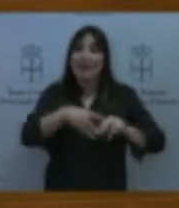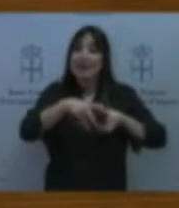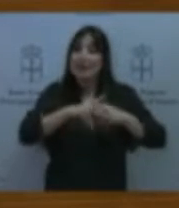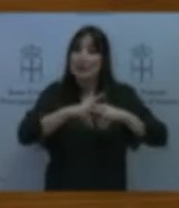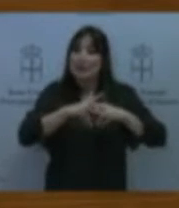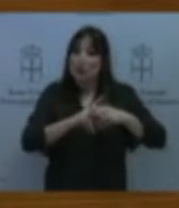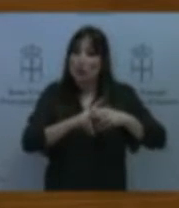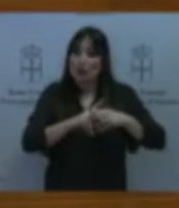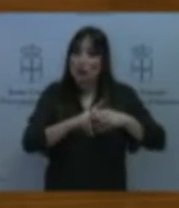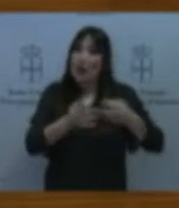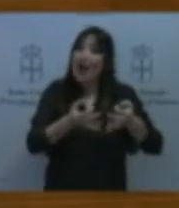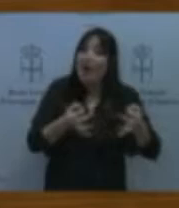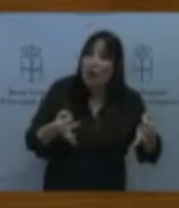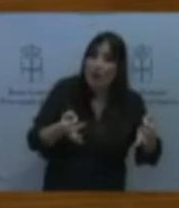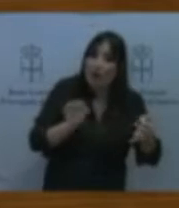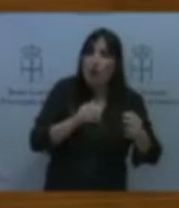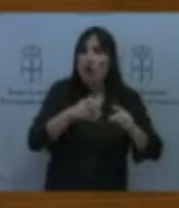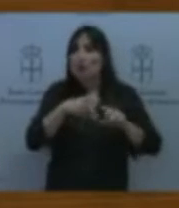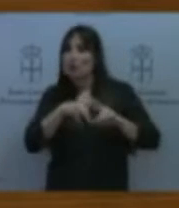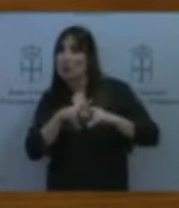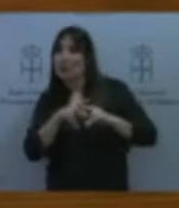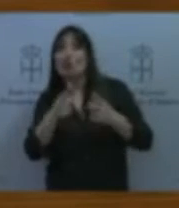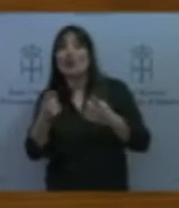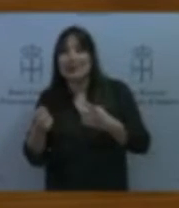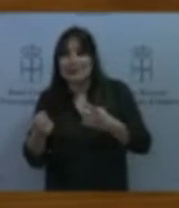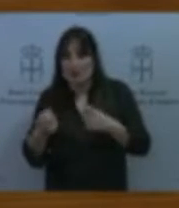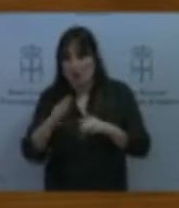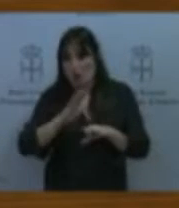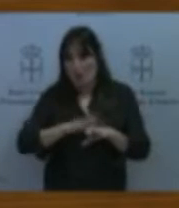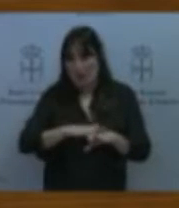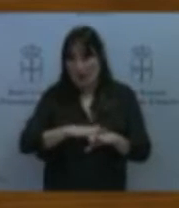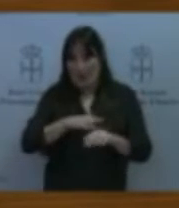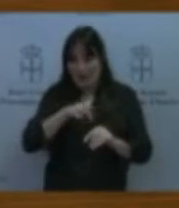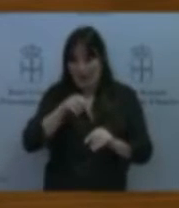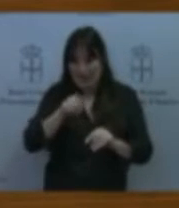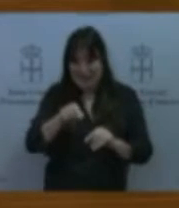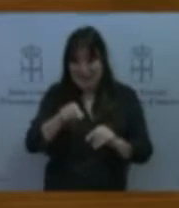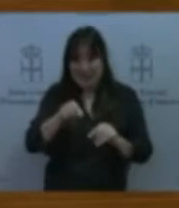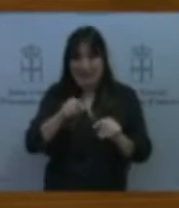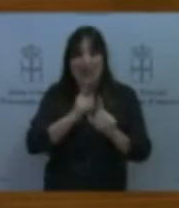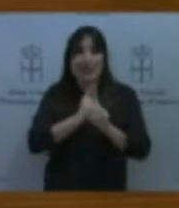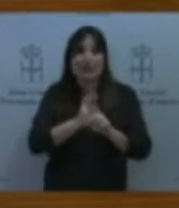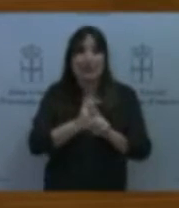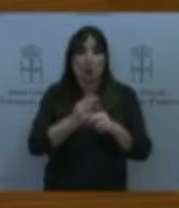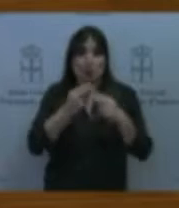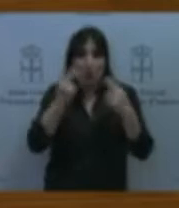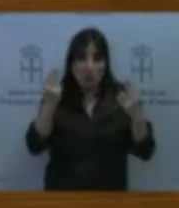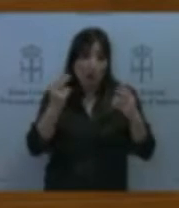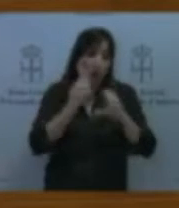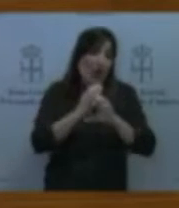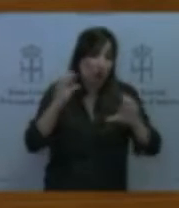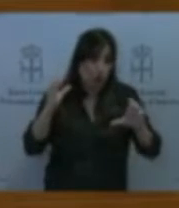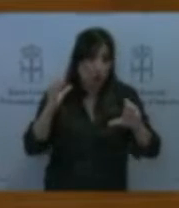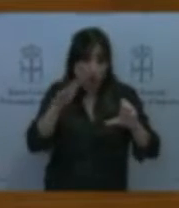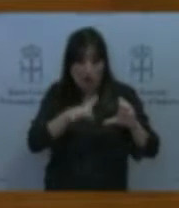necesario para llevar a cabo esta extensión del transporte público colectivo en el ámbito rural la mejora de la